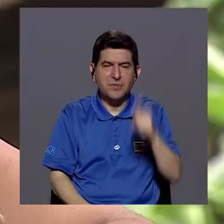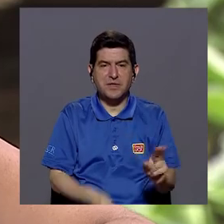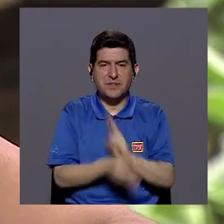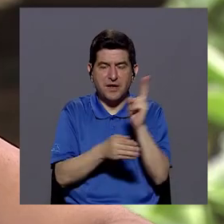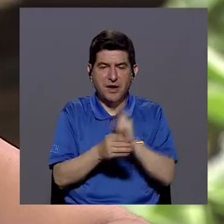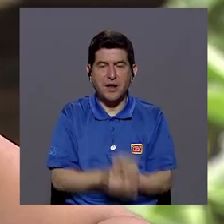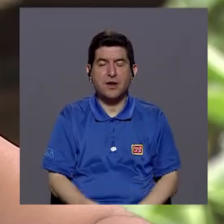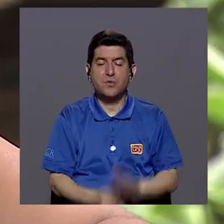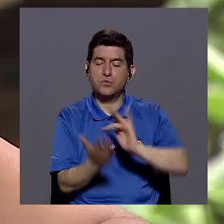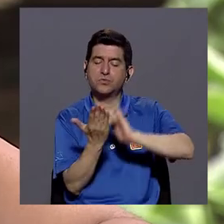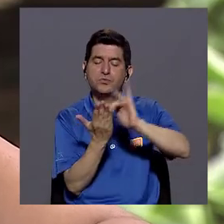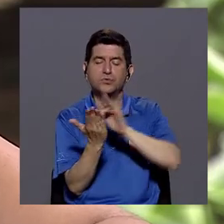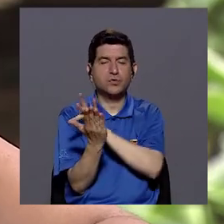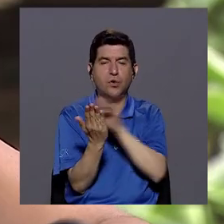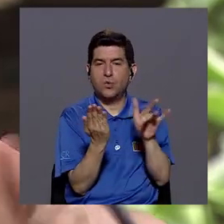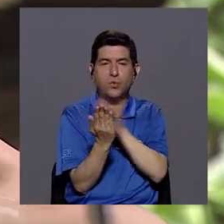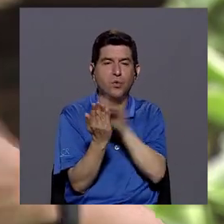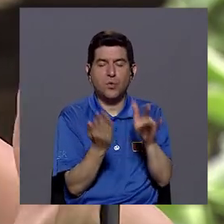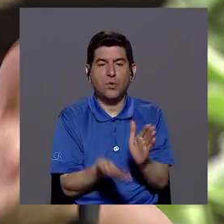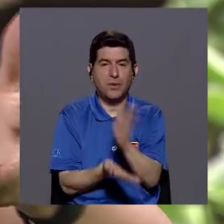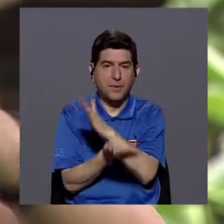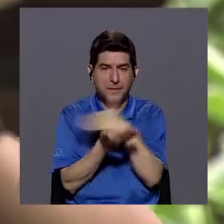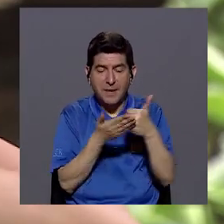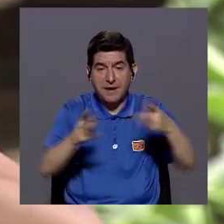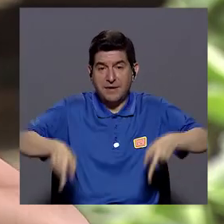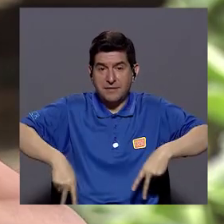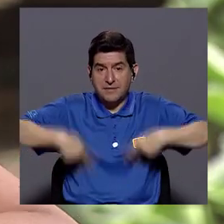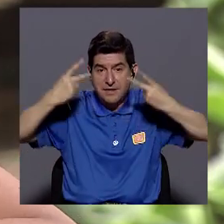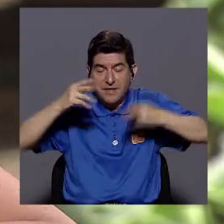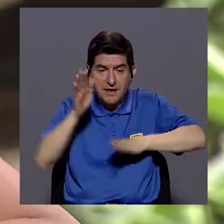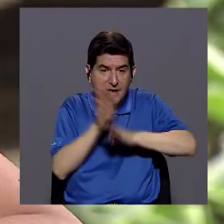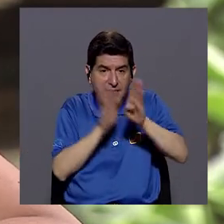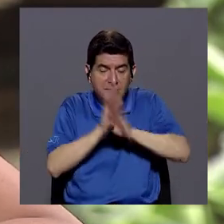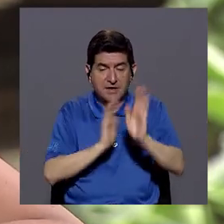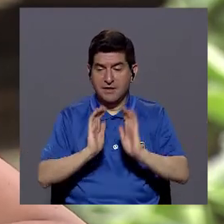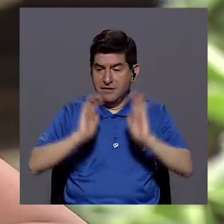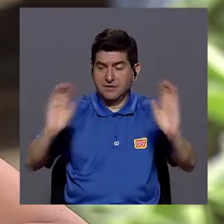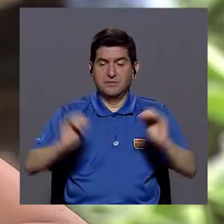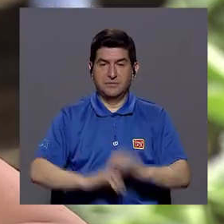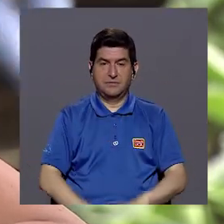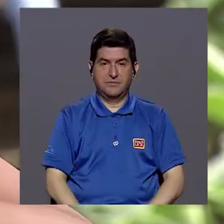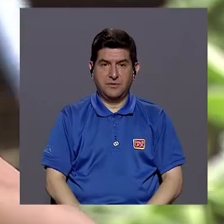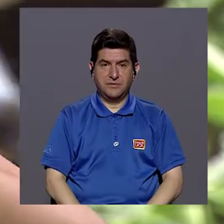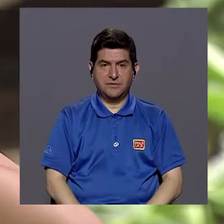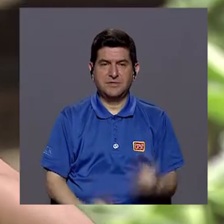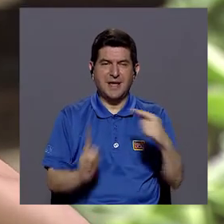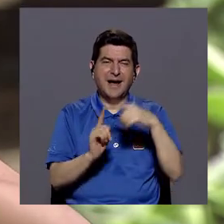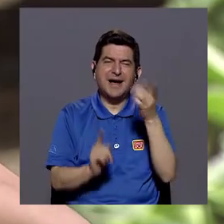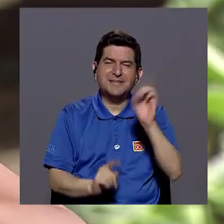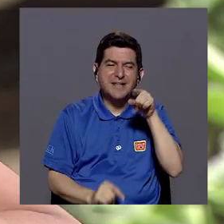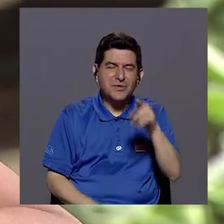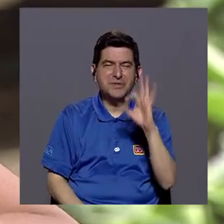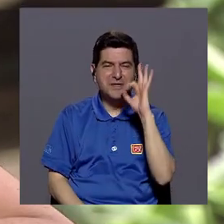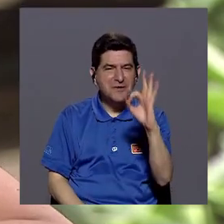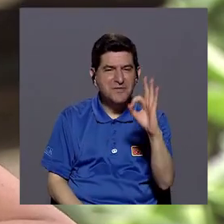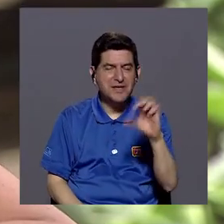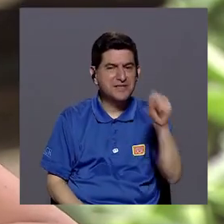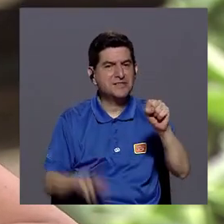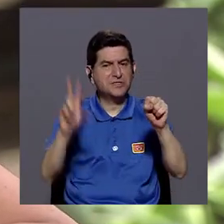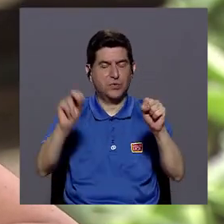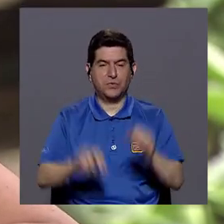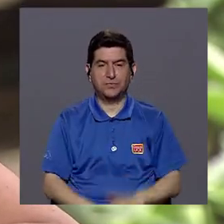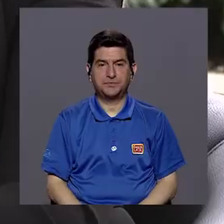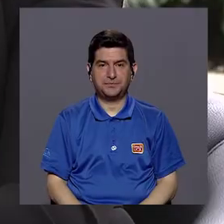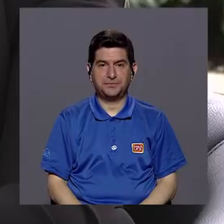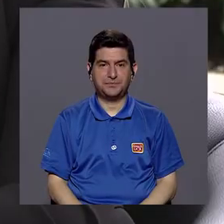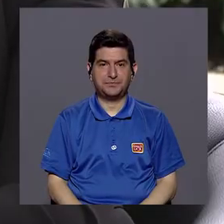tema del uso de tablets celulares como parte de la vida, del desarrollo del niño, ¿verdad? O sea, ¿hasta qué punto eso está bien o no?